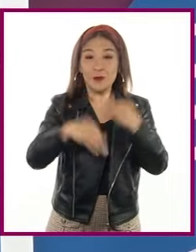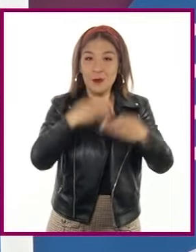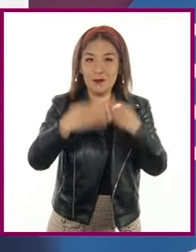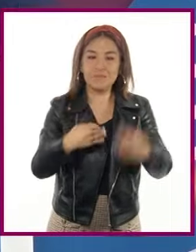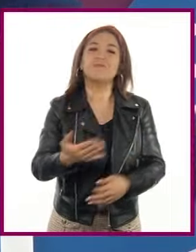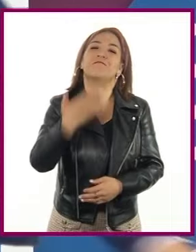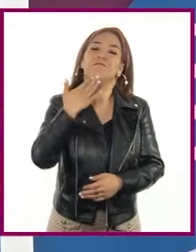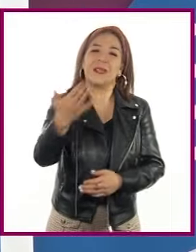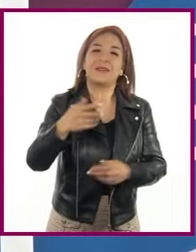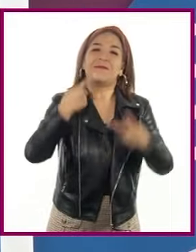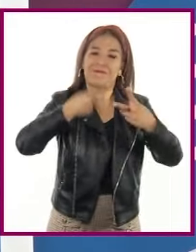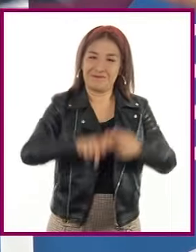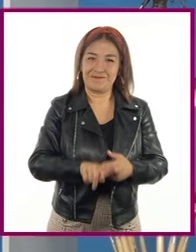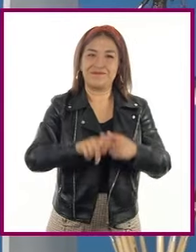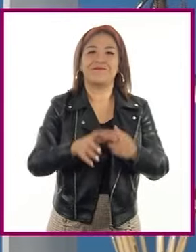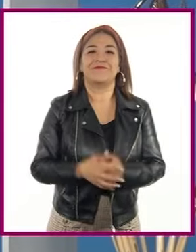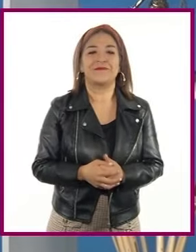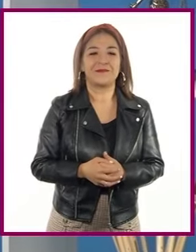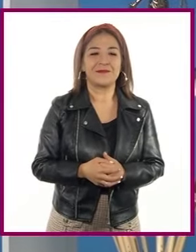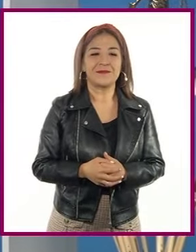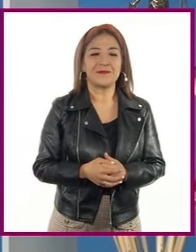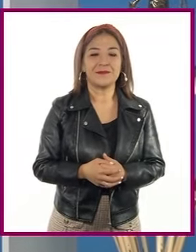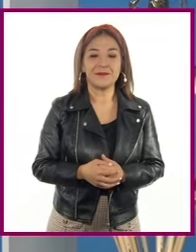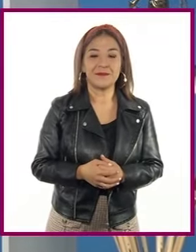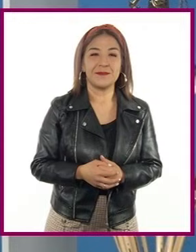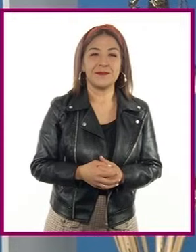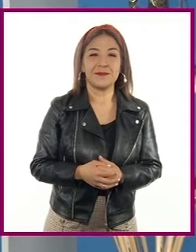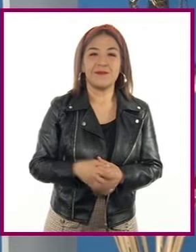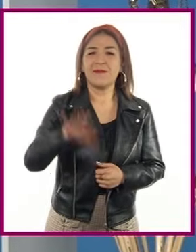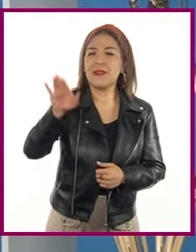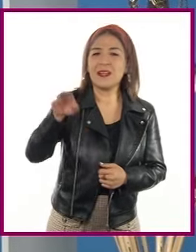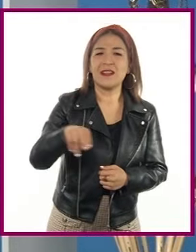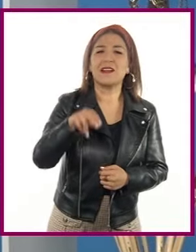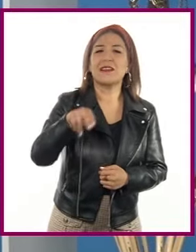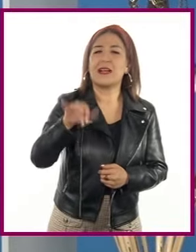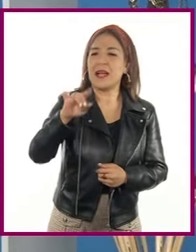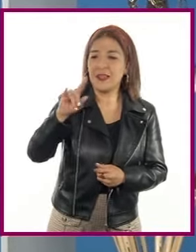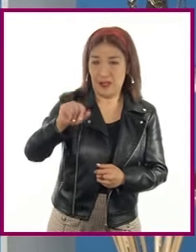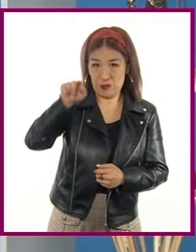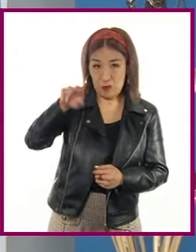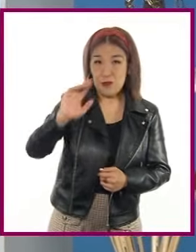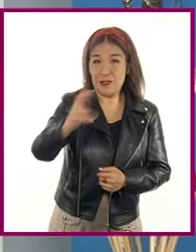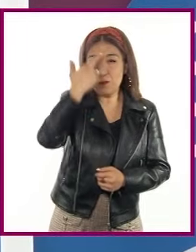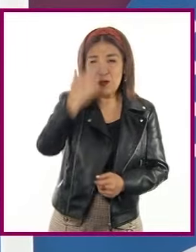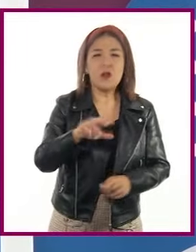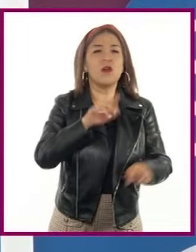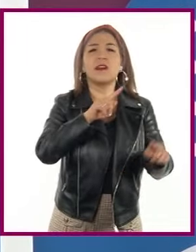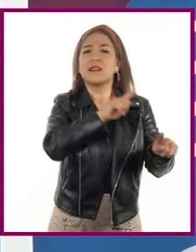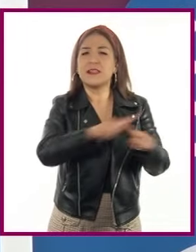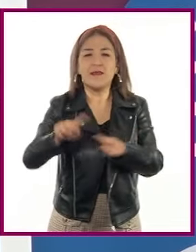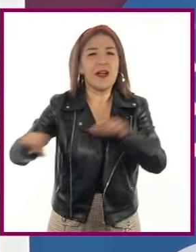¡Perfecto! ¡Iniciamos! Nadia, ¿recuerdas cuál es la dinámica de la población?